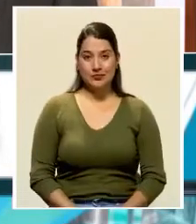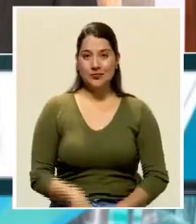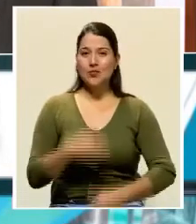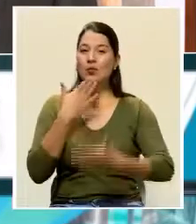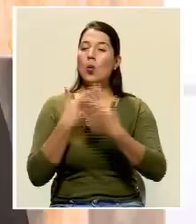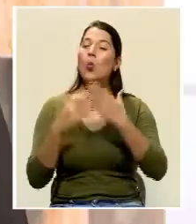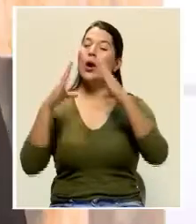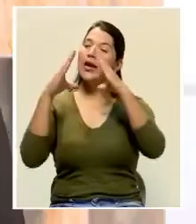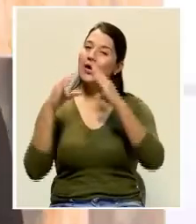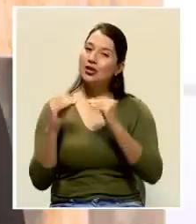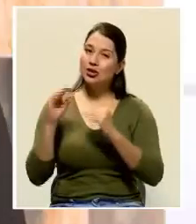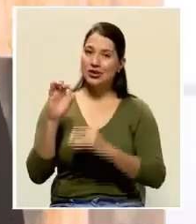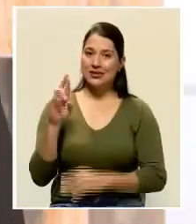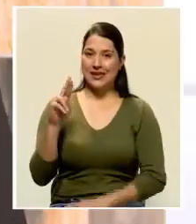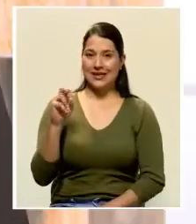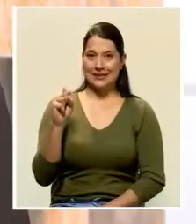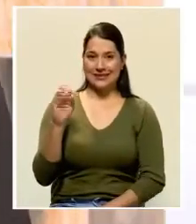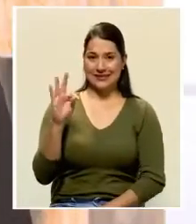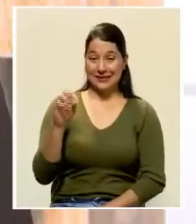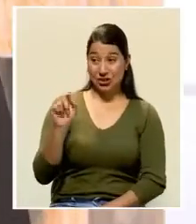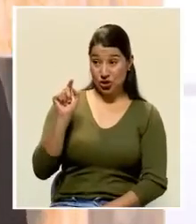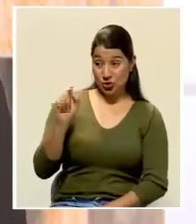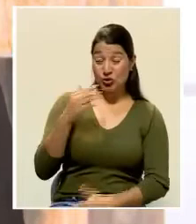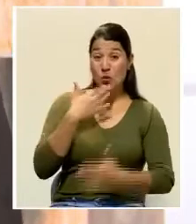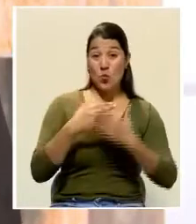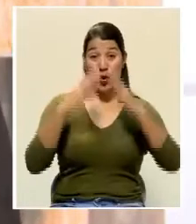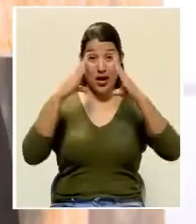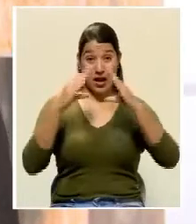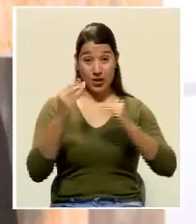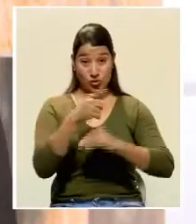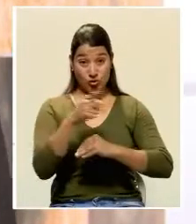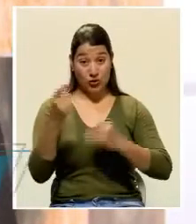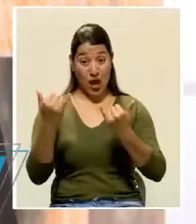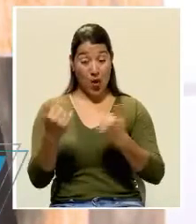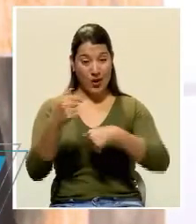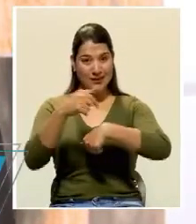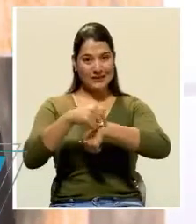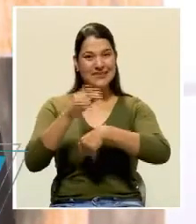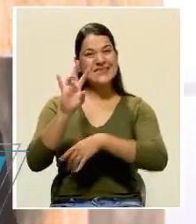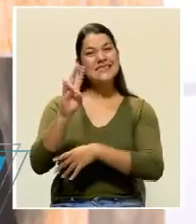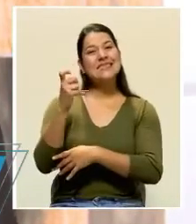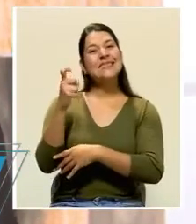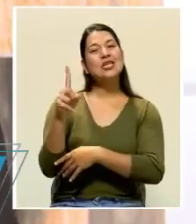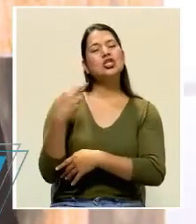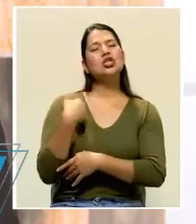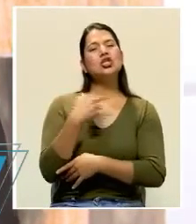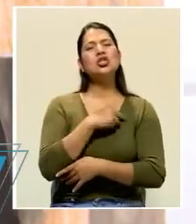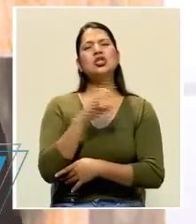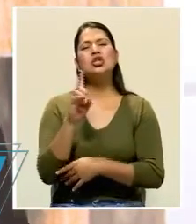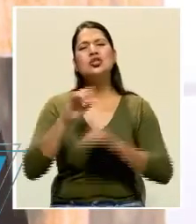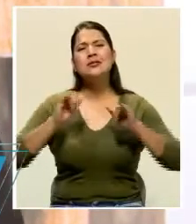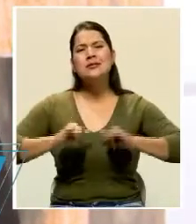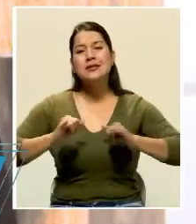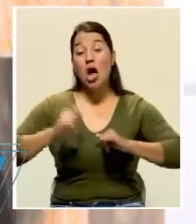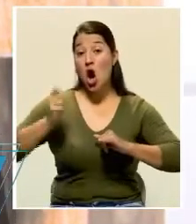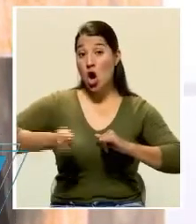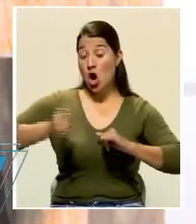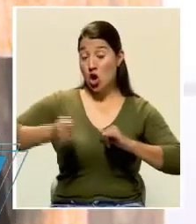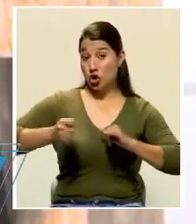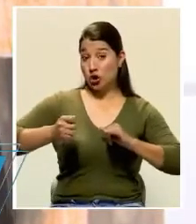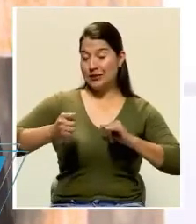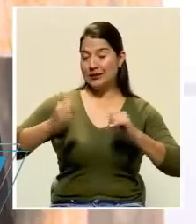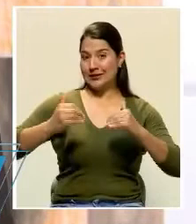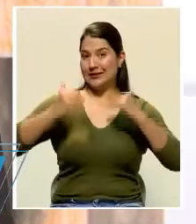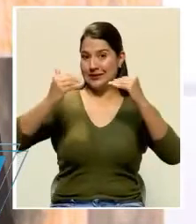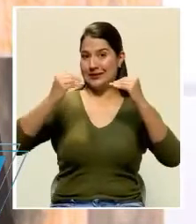Buenas noches, don Enesto. Para usted y para los televidentes, a las 7 y 11 de la noche estamos en la Corte Suprema de Justicia, donde muy amablemente